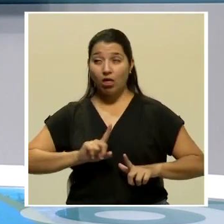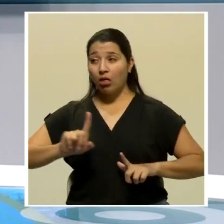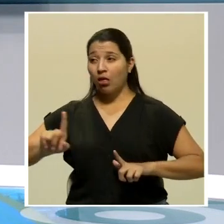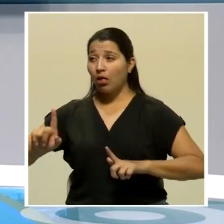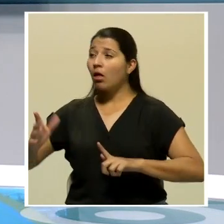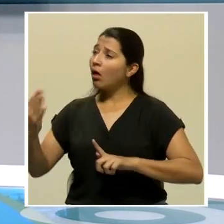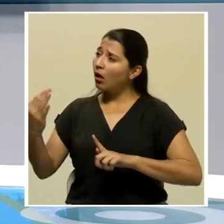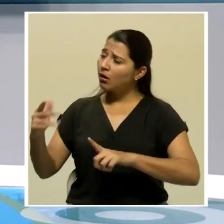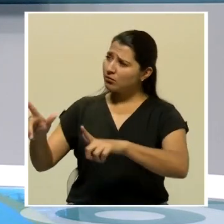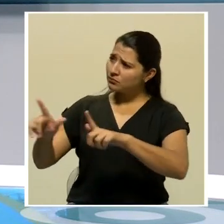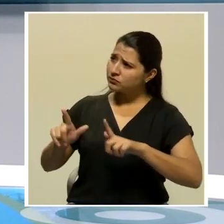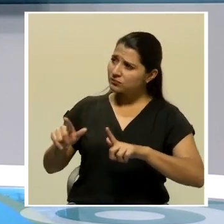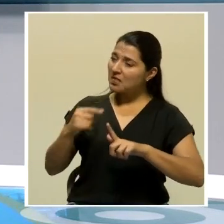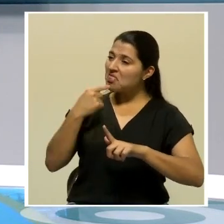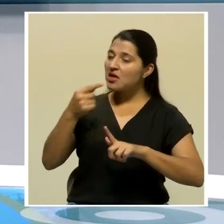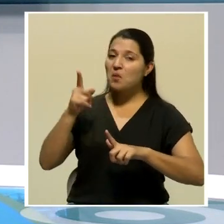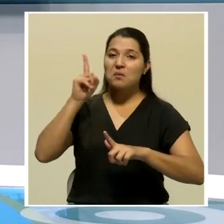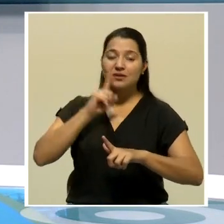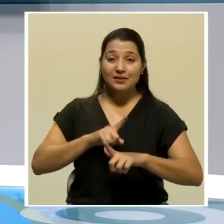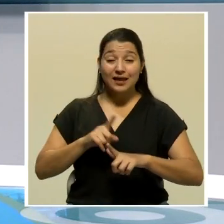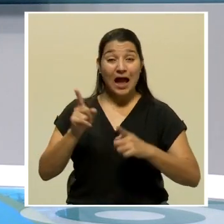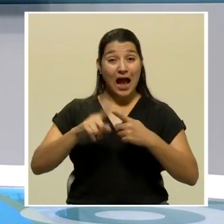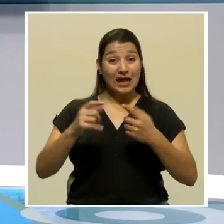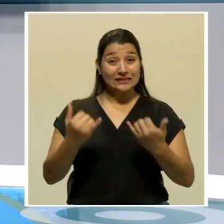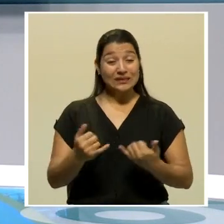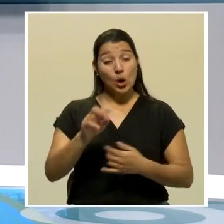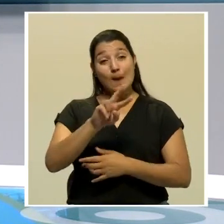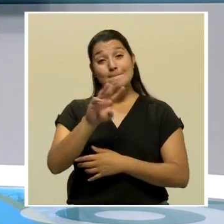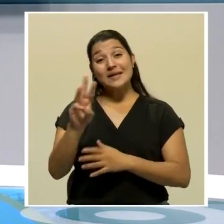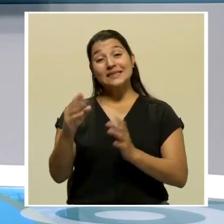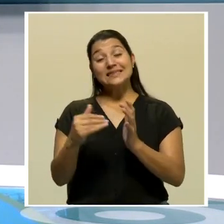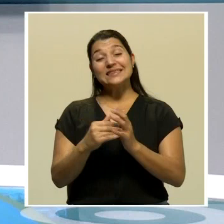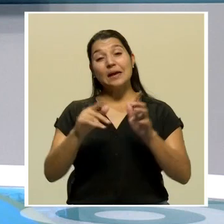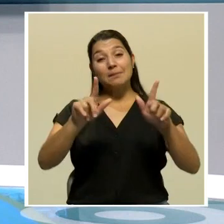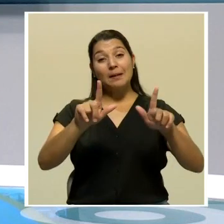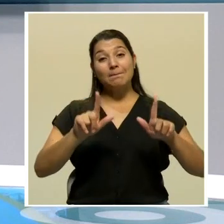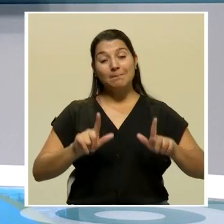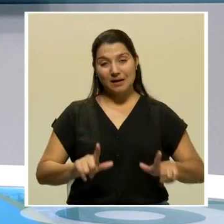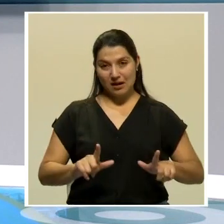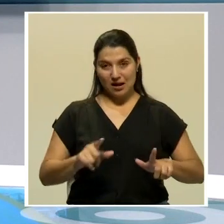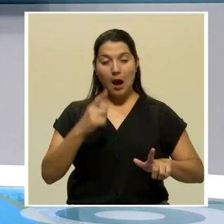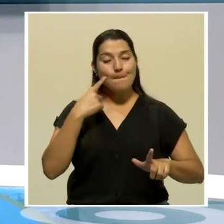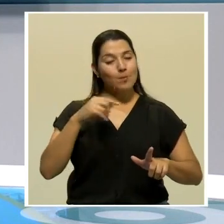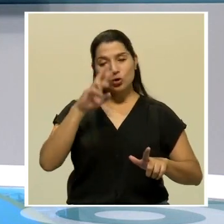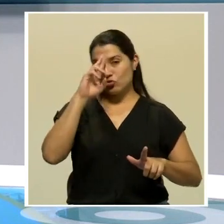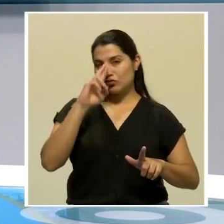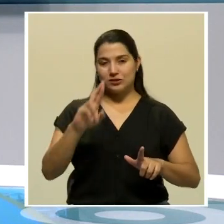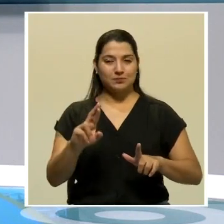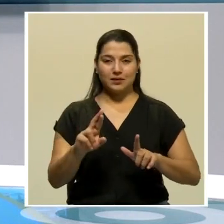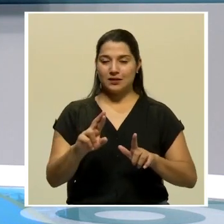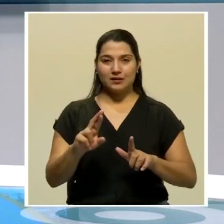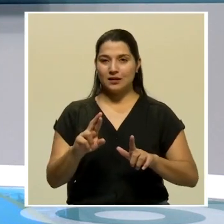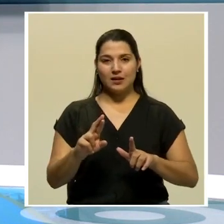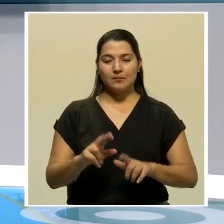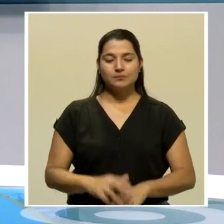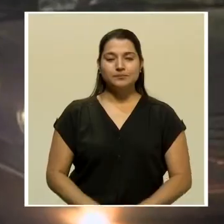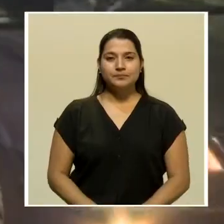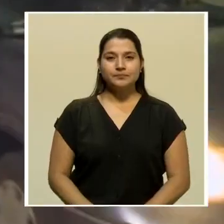ha decomisado, oiga la cifra, 26 mil placas por irrespetar esta medida.